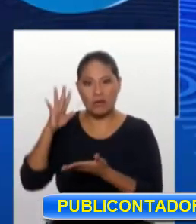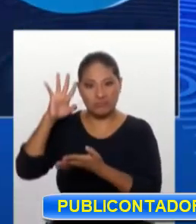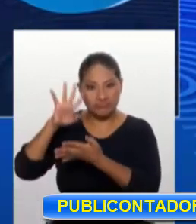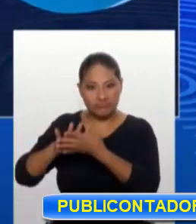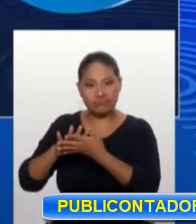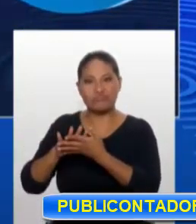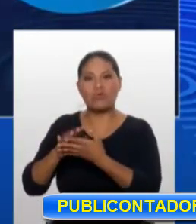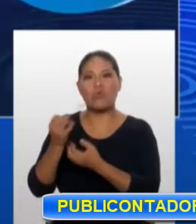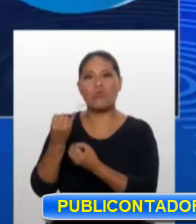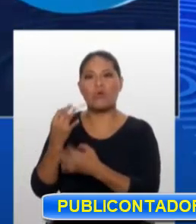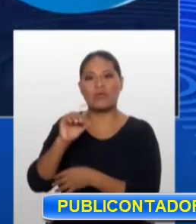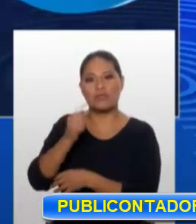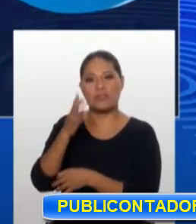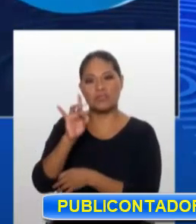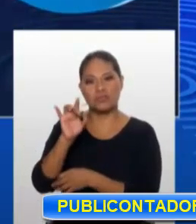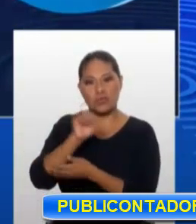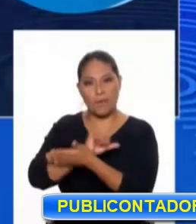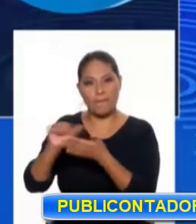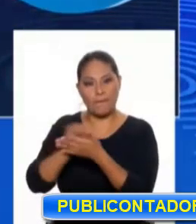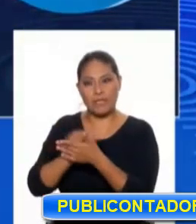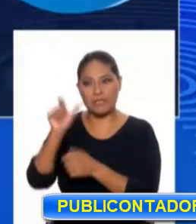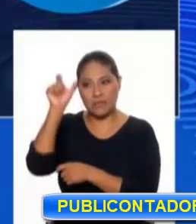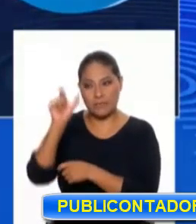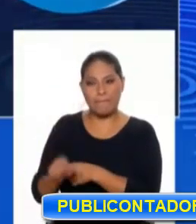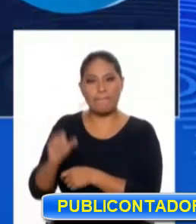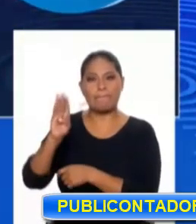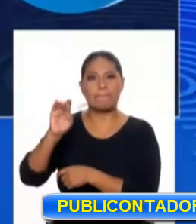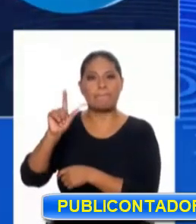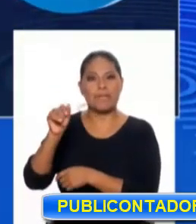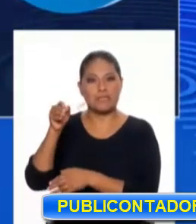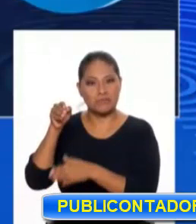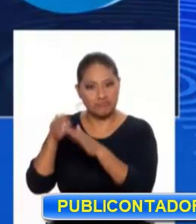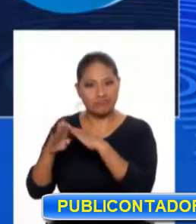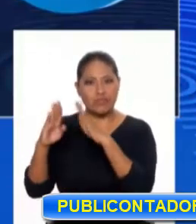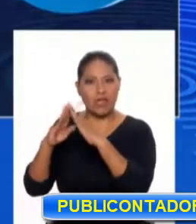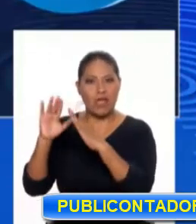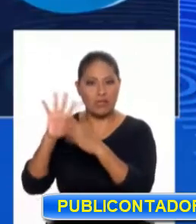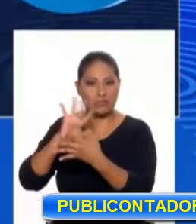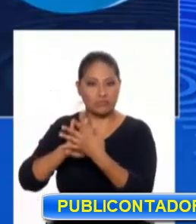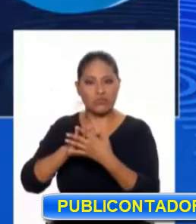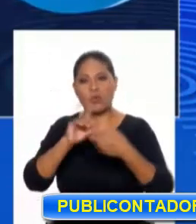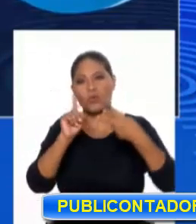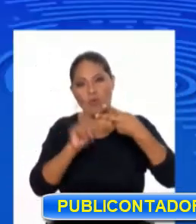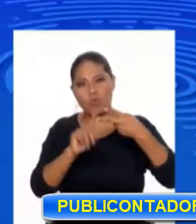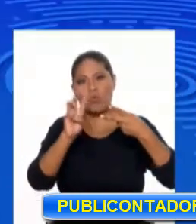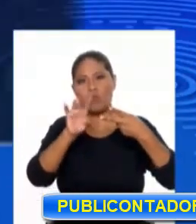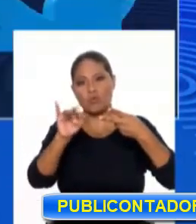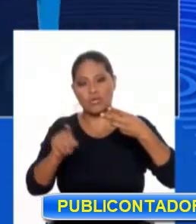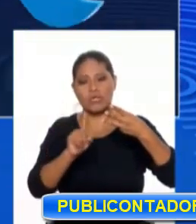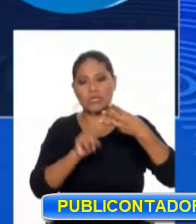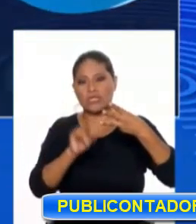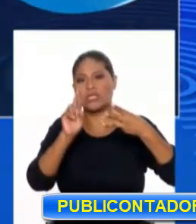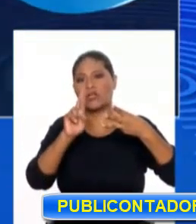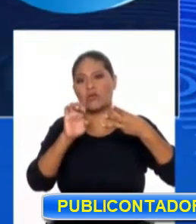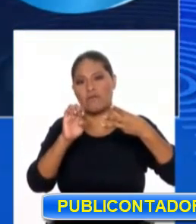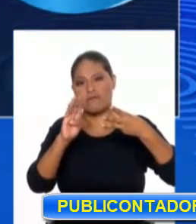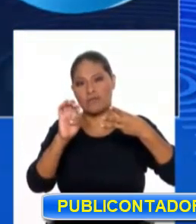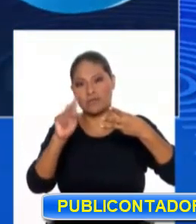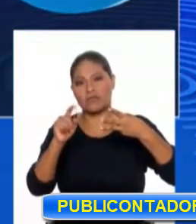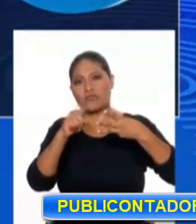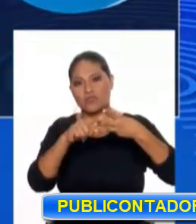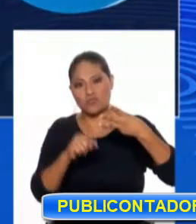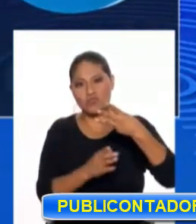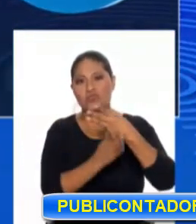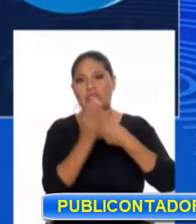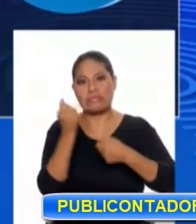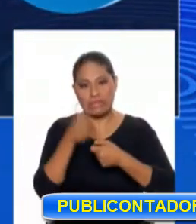preventiva contra la ex jefa del gabinete Betsy Chávez y los ex ministros Willy Huerta y Roberto Sánchez. A través de su